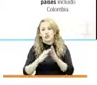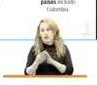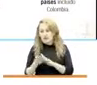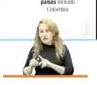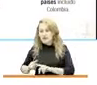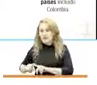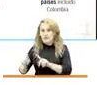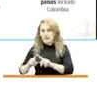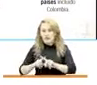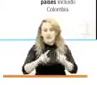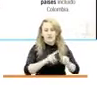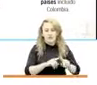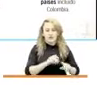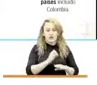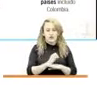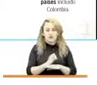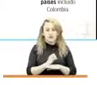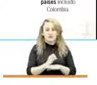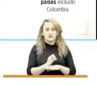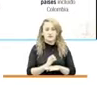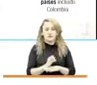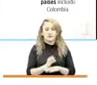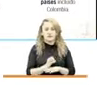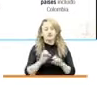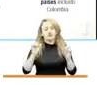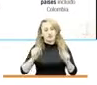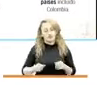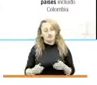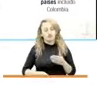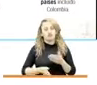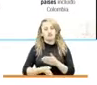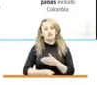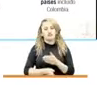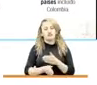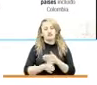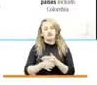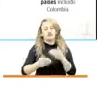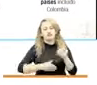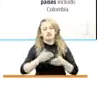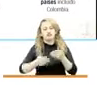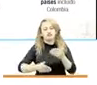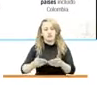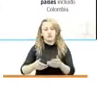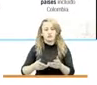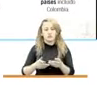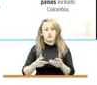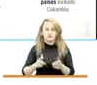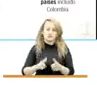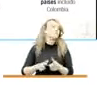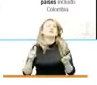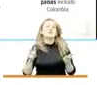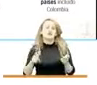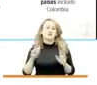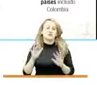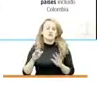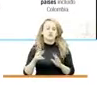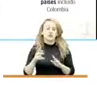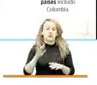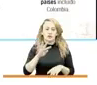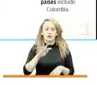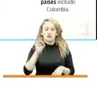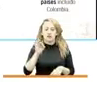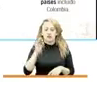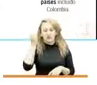diferentes organizaciones pudimos avanzar significativamente en la mayoría de estas 43